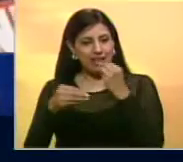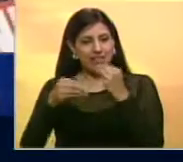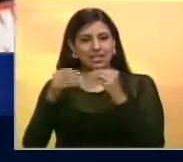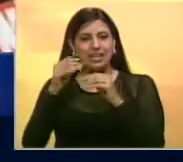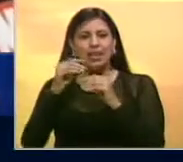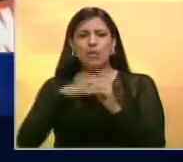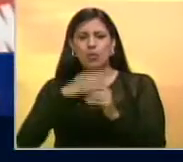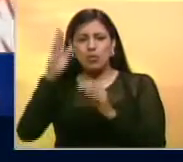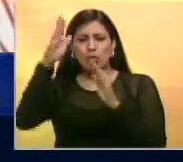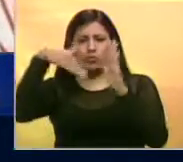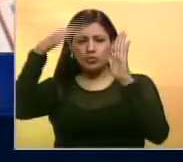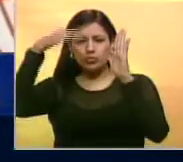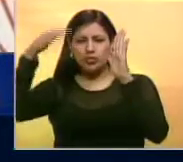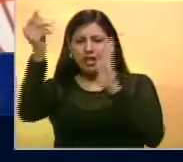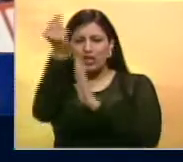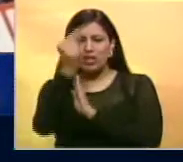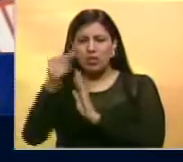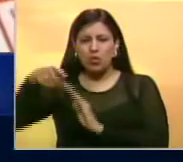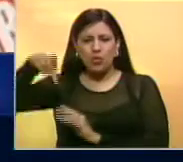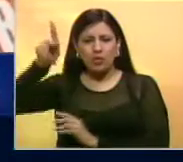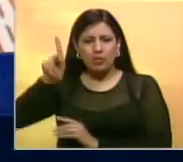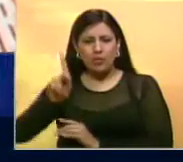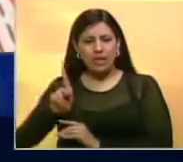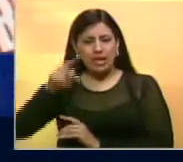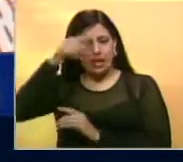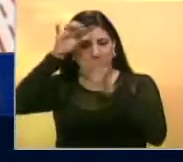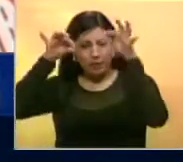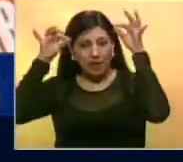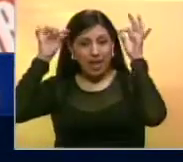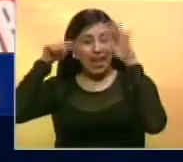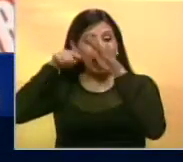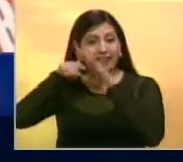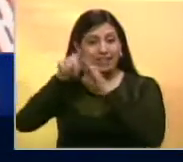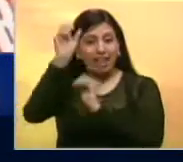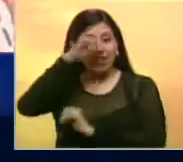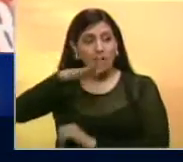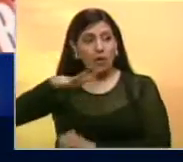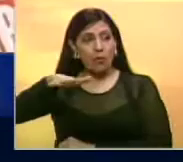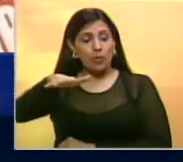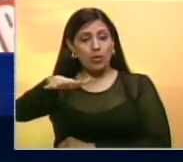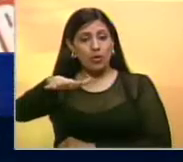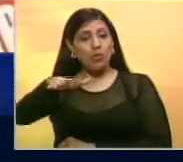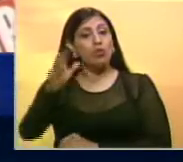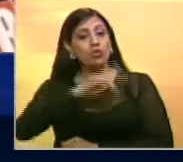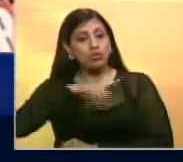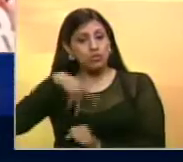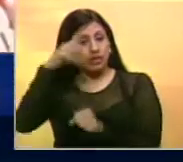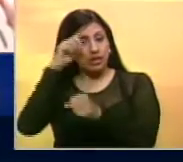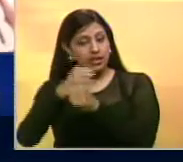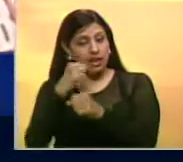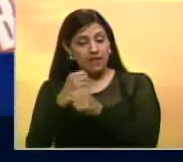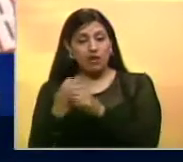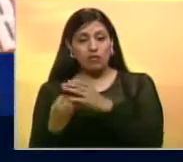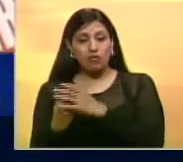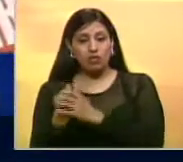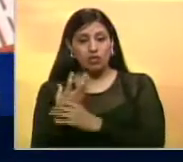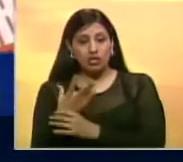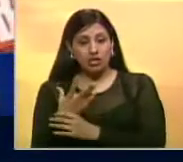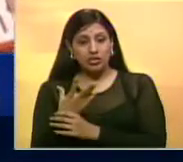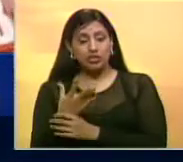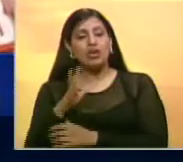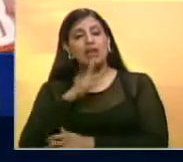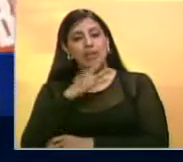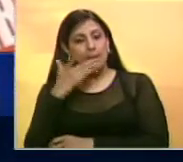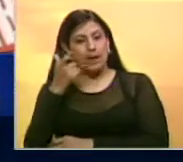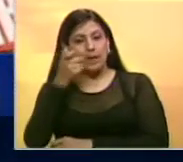murales pertinentes de artes cinéticos en la entrada del pueblo de Santa Rosa se está trabajando a través de la fundación Funrevi y